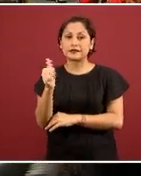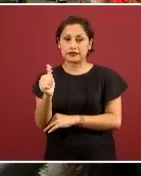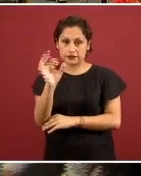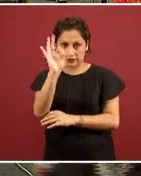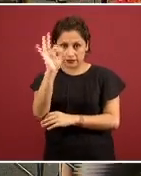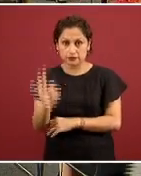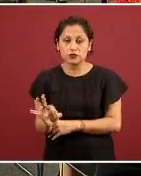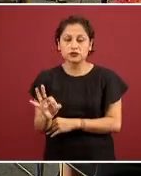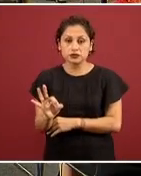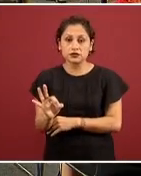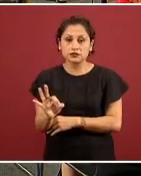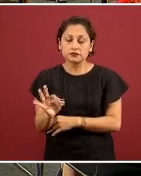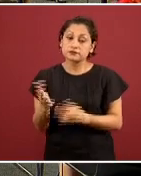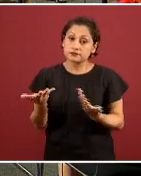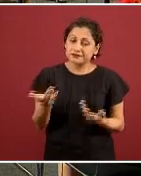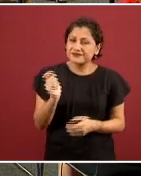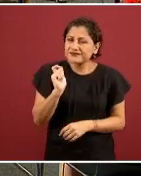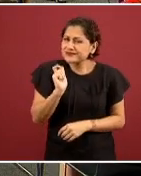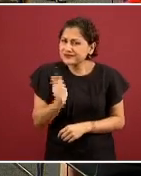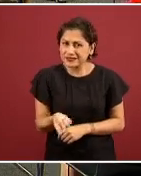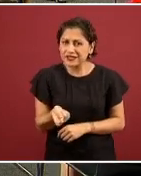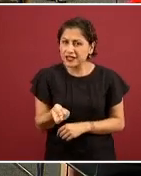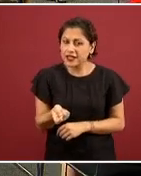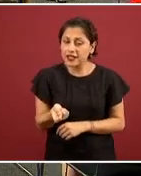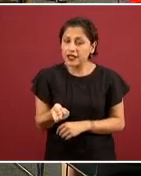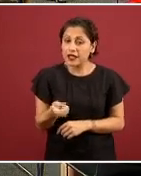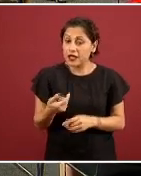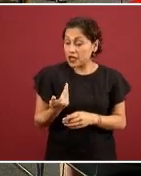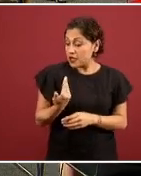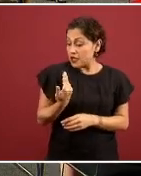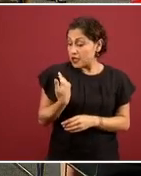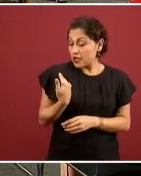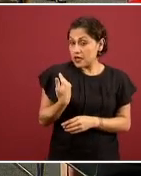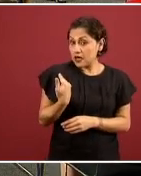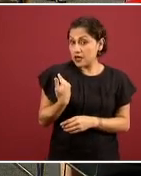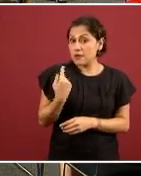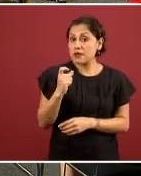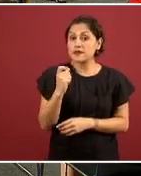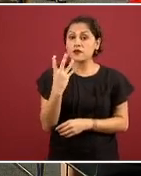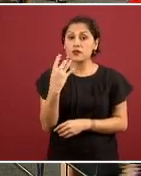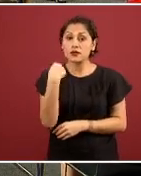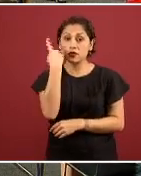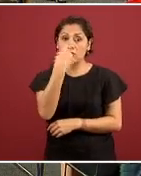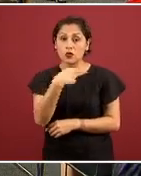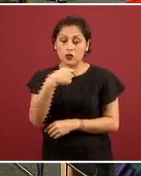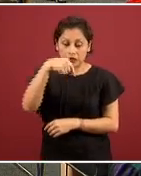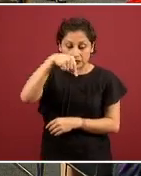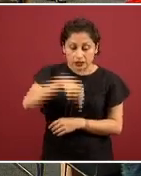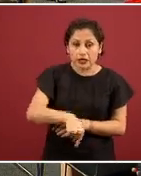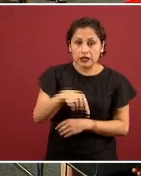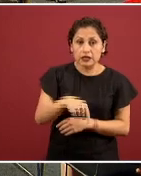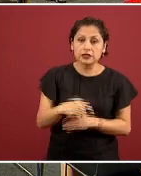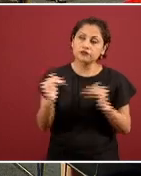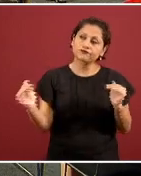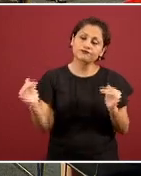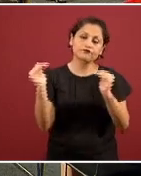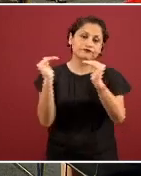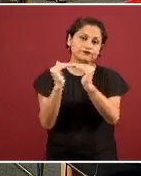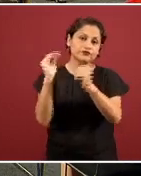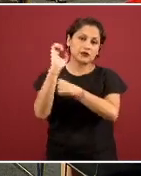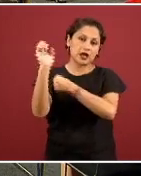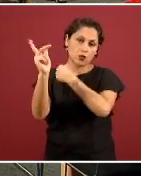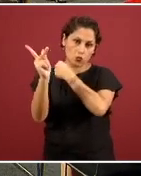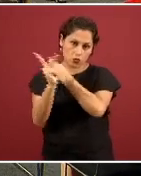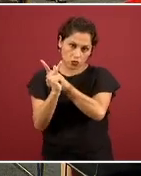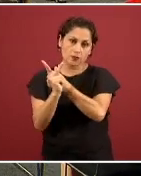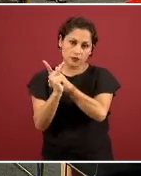Es decir, estamos con una transmisión, al menos de la más reciente, que sería la del último día, prácticamente ya a la par, respondiendo esto